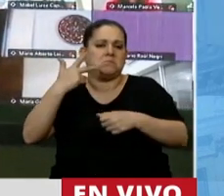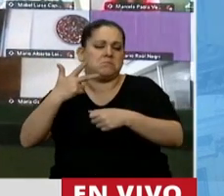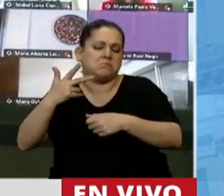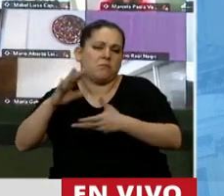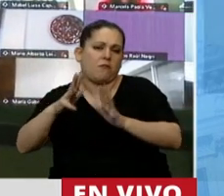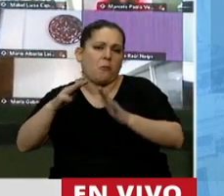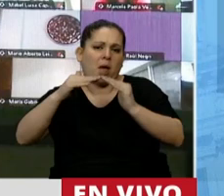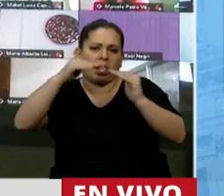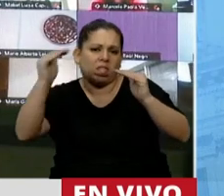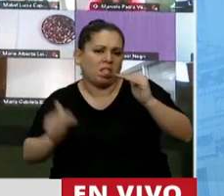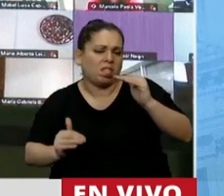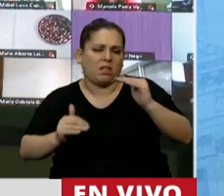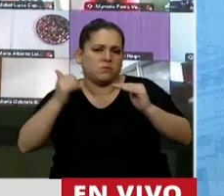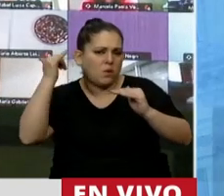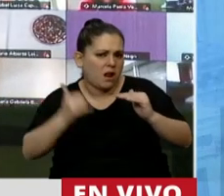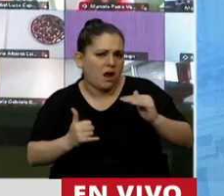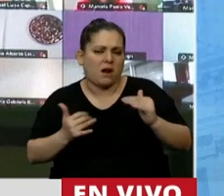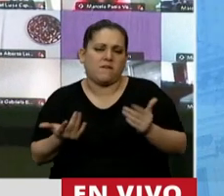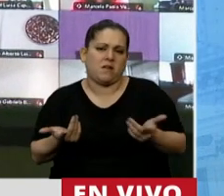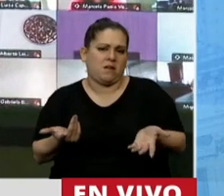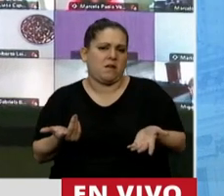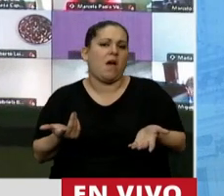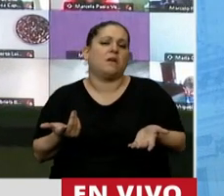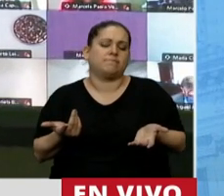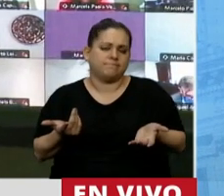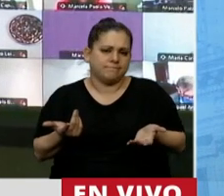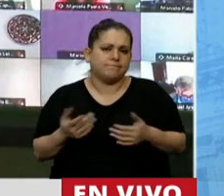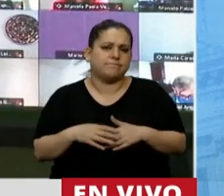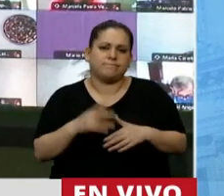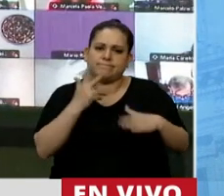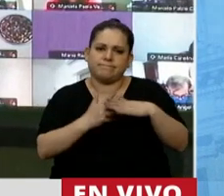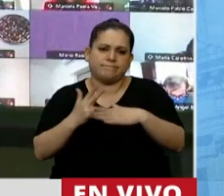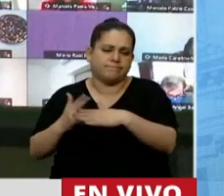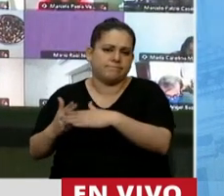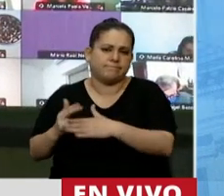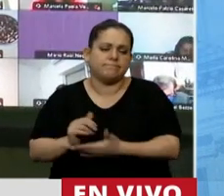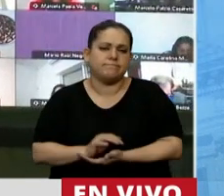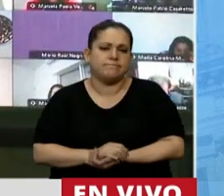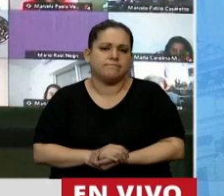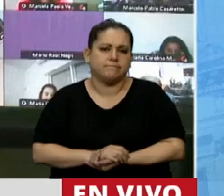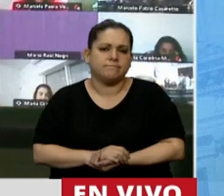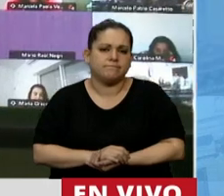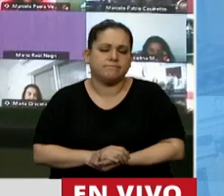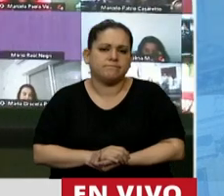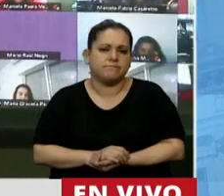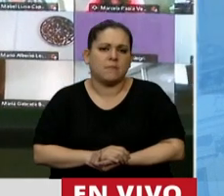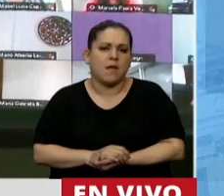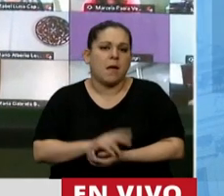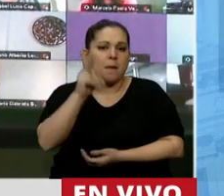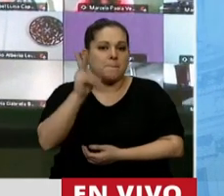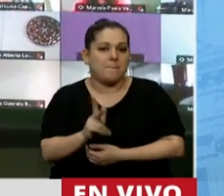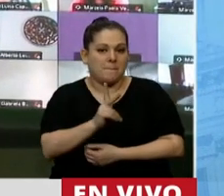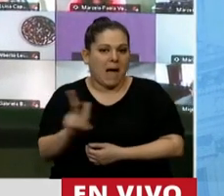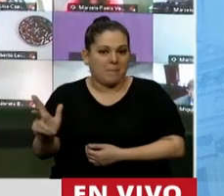social y de esa desigualdad como causas del deterioro del medio ambiente. El Papa Francisco vuelve a